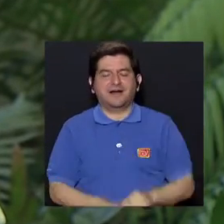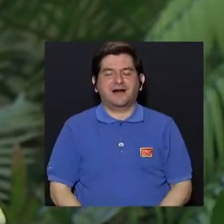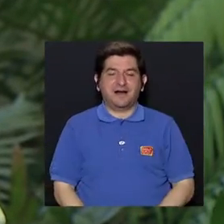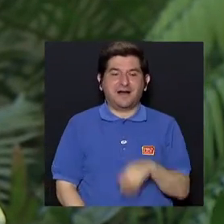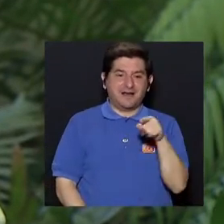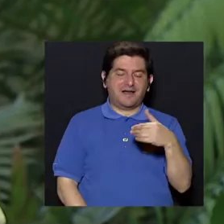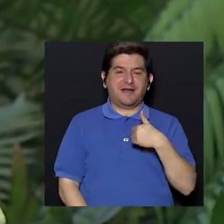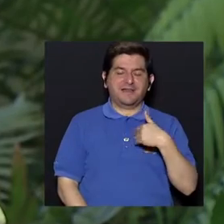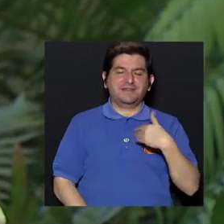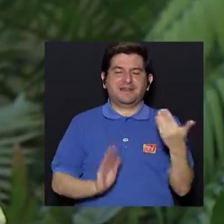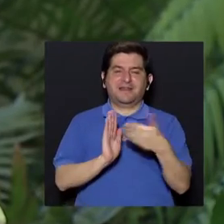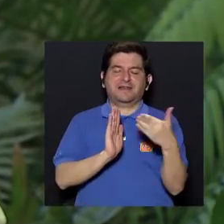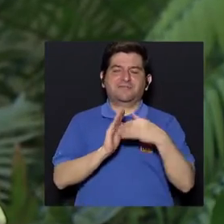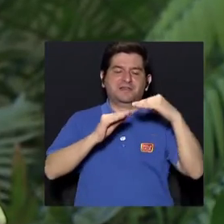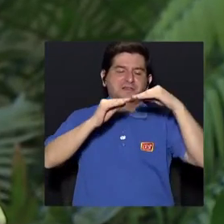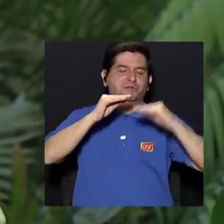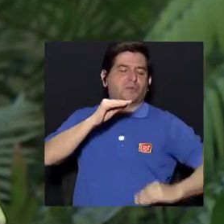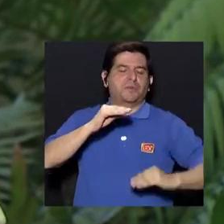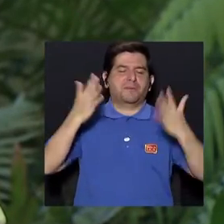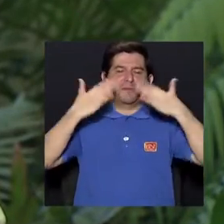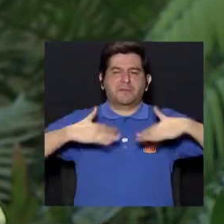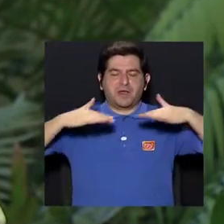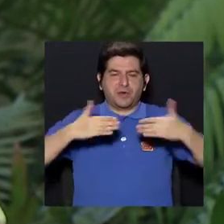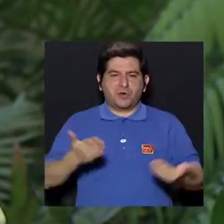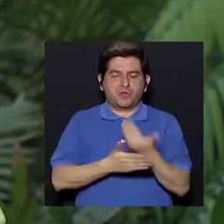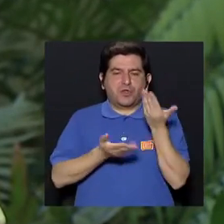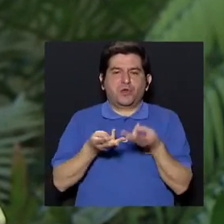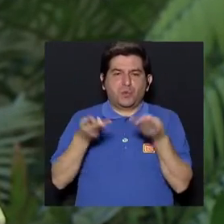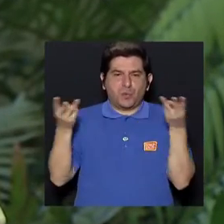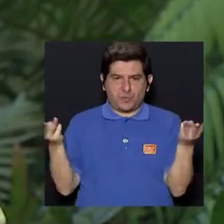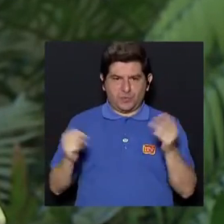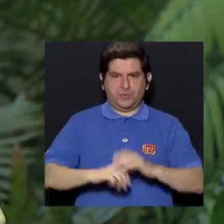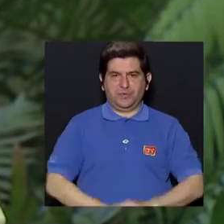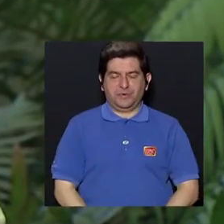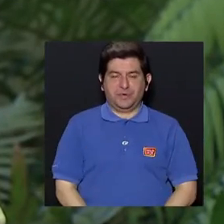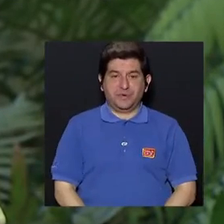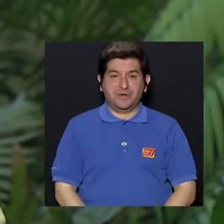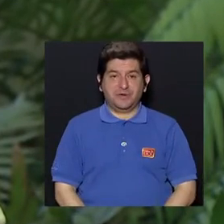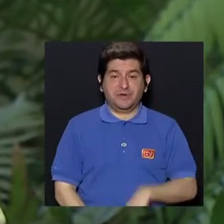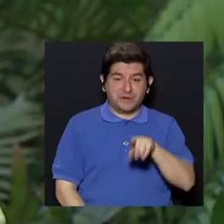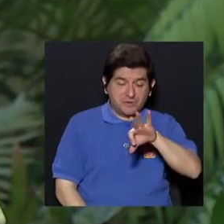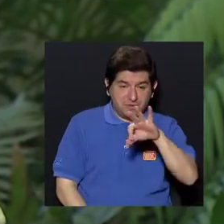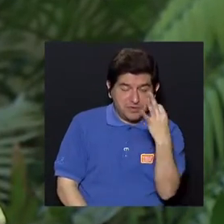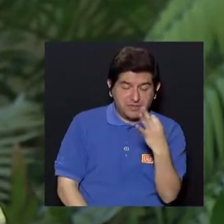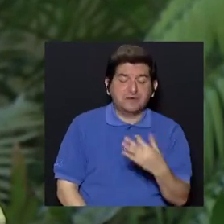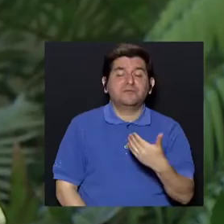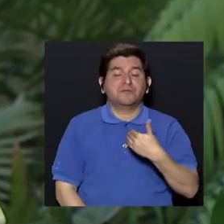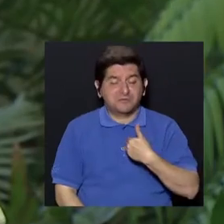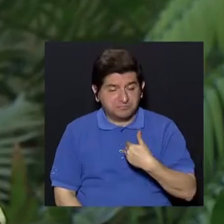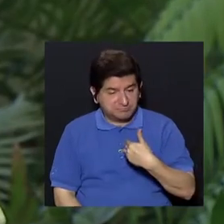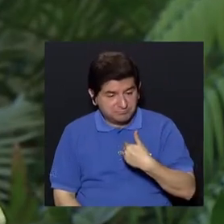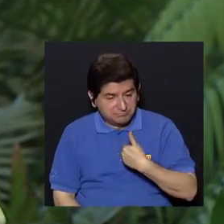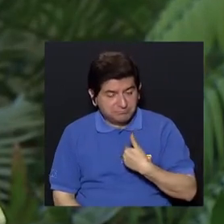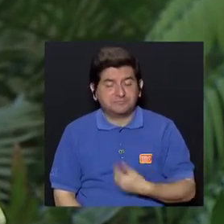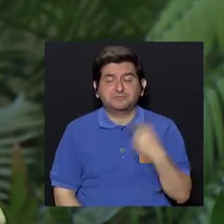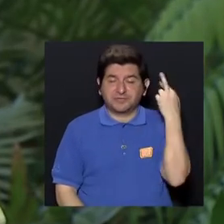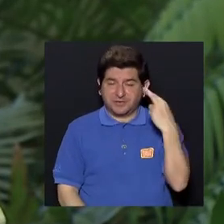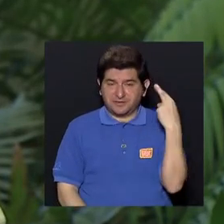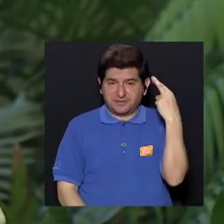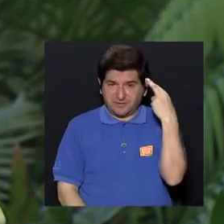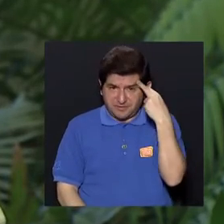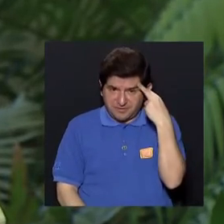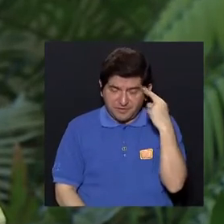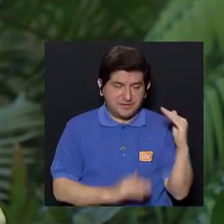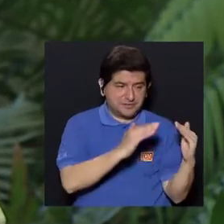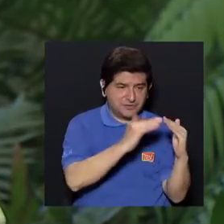vamos a sacar un poquito menos del ambiente, ¿verdad? De esos materiales nuevos, esa materia prima y vamos a estarla teniendo debido a eso.